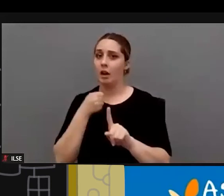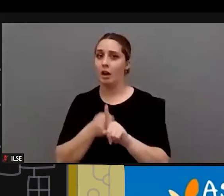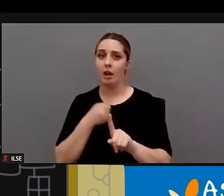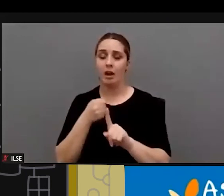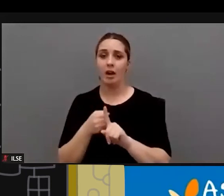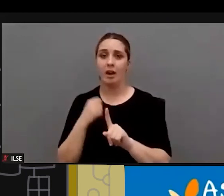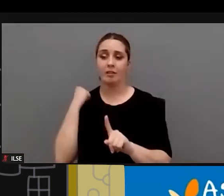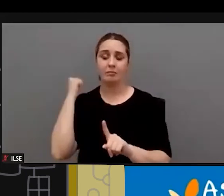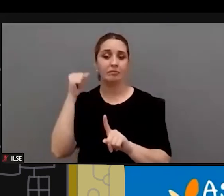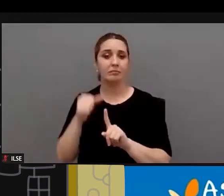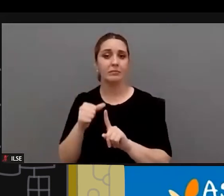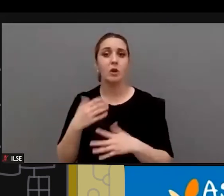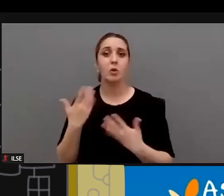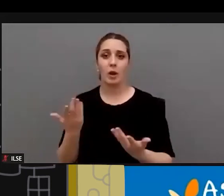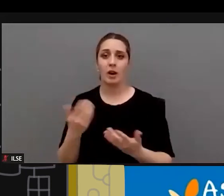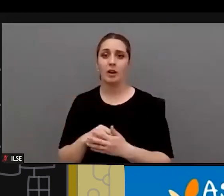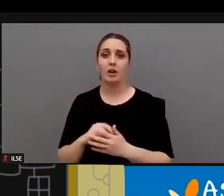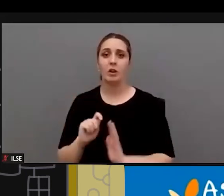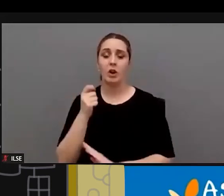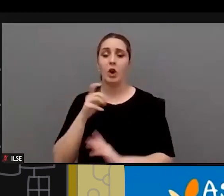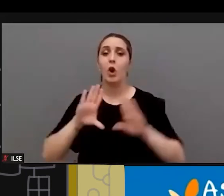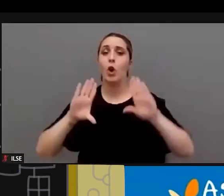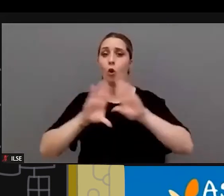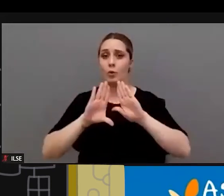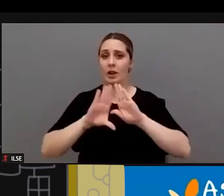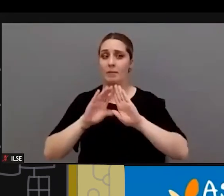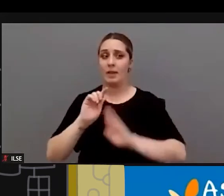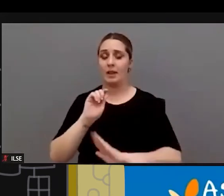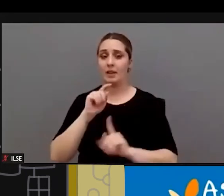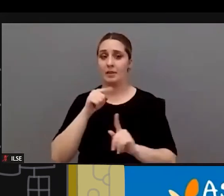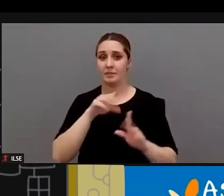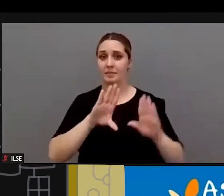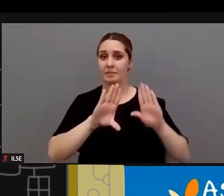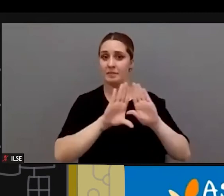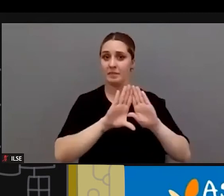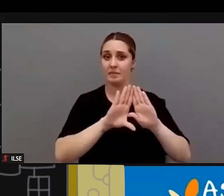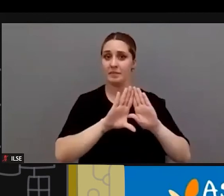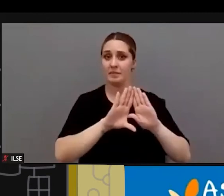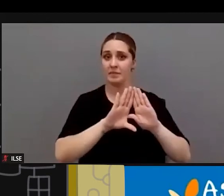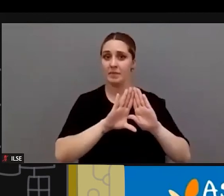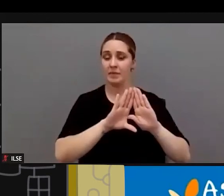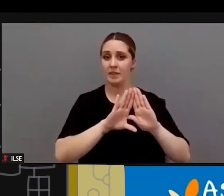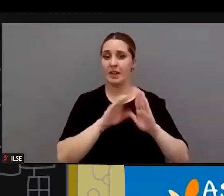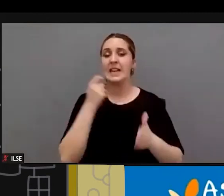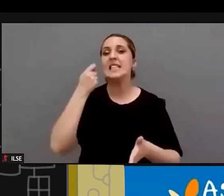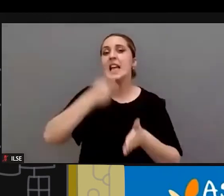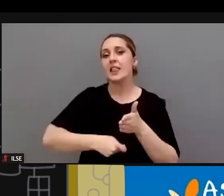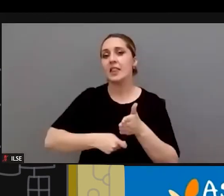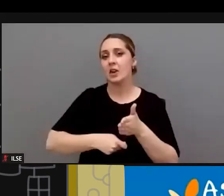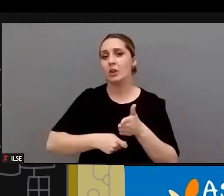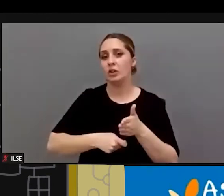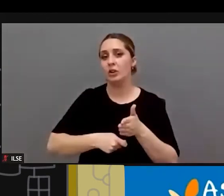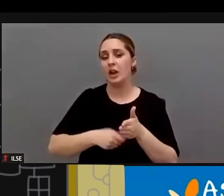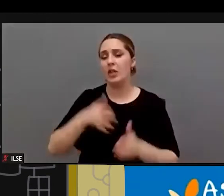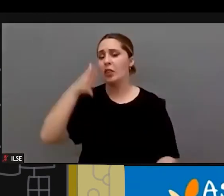últimos tiempos es conseguir que desde la Comunidad de Madrid se ponga alguna sanción a las múltiples